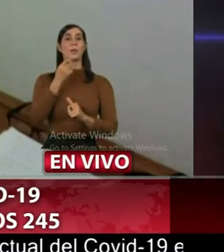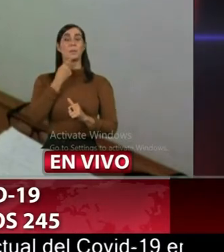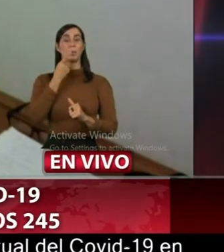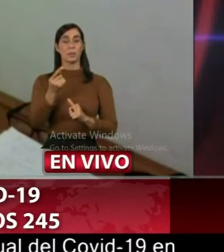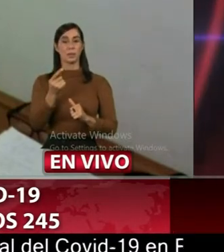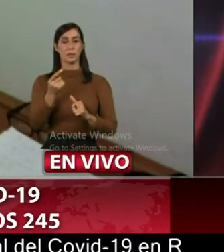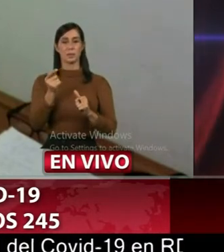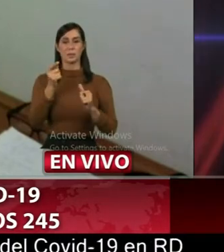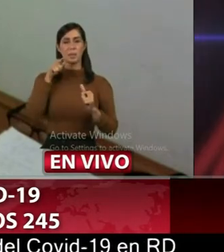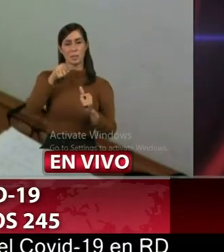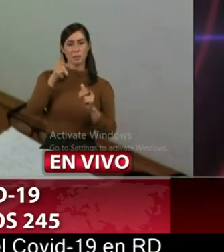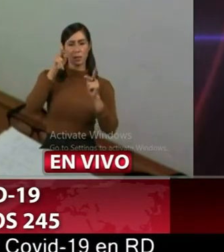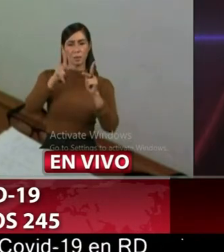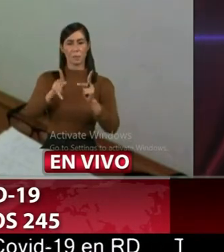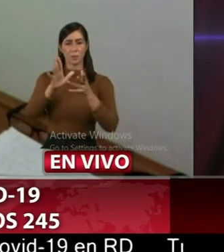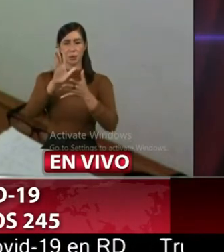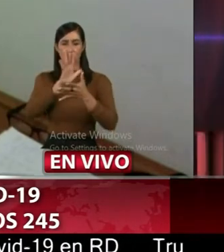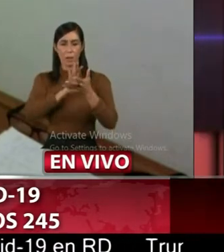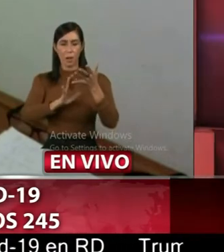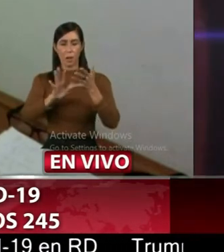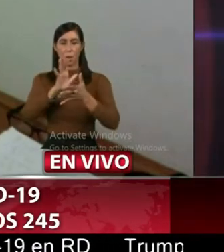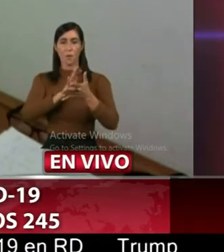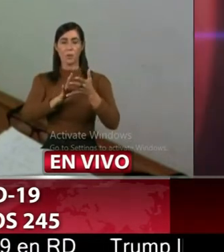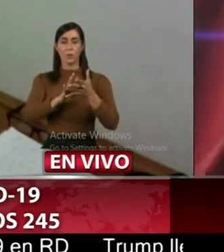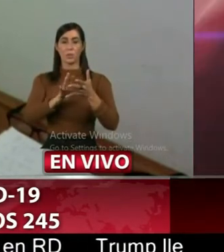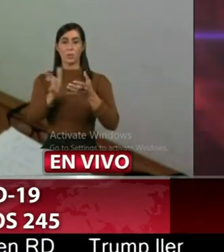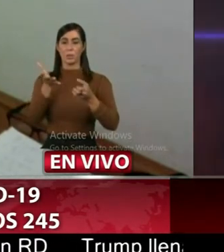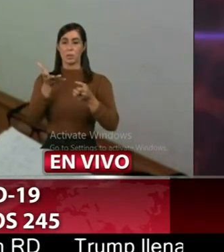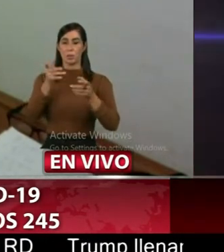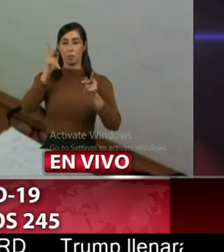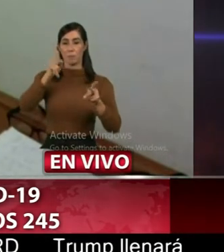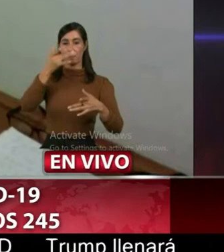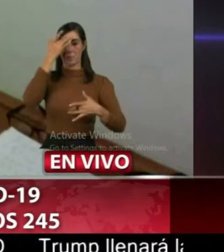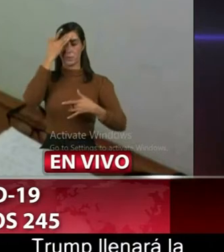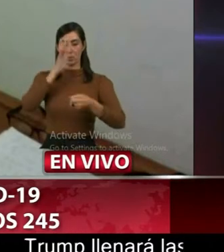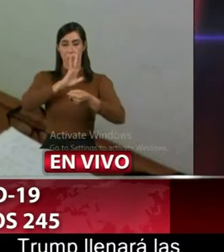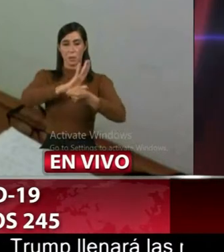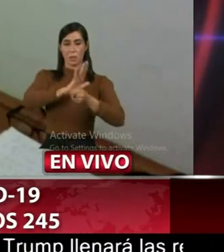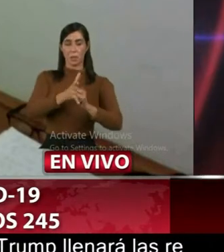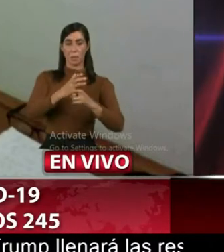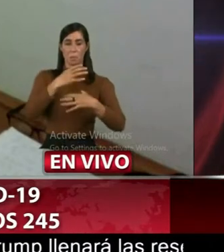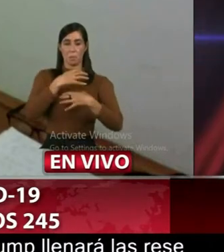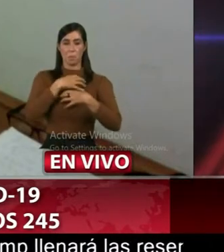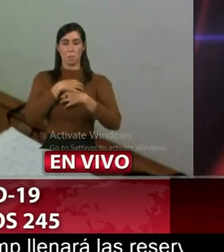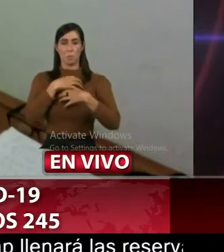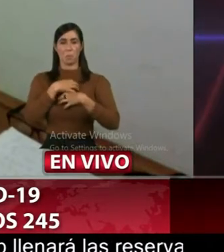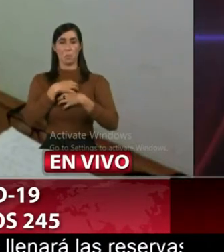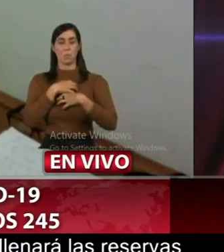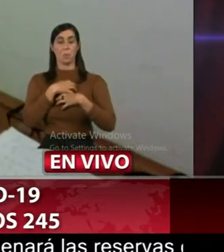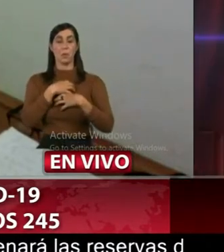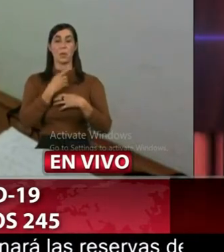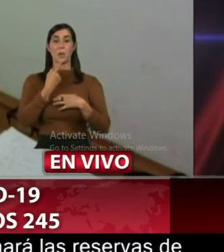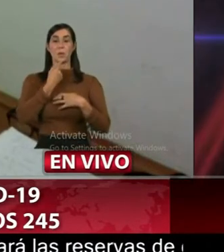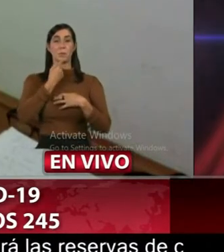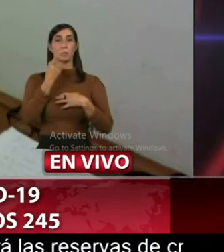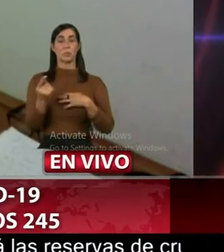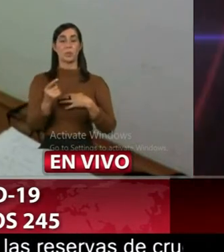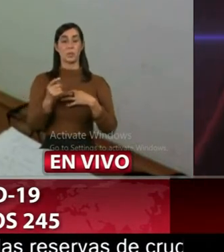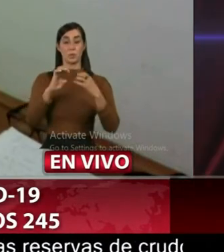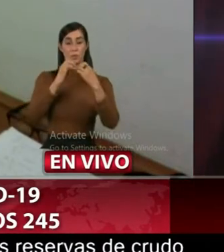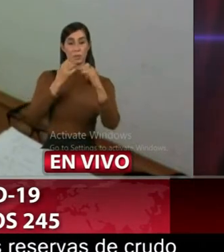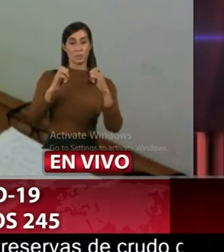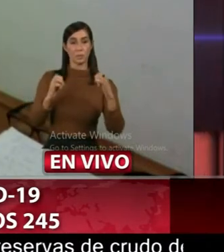en el diagnóstico del COVID con infecciones respiratorias porque usted acaba de decir que debe haber una distinción en clara en las